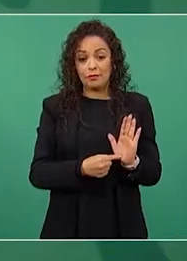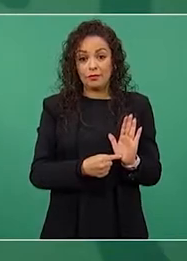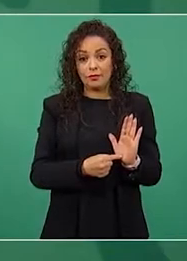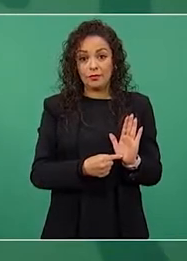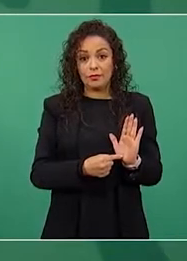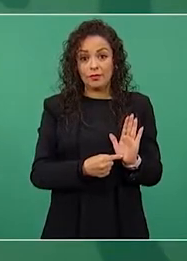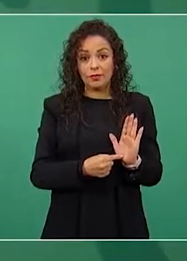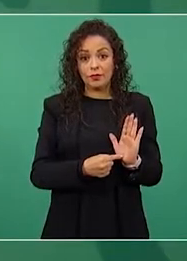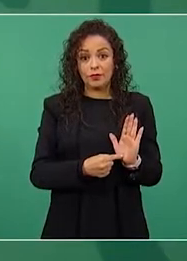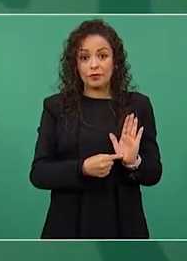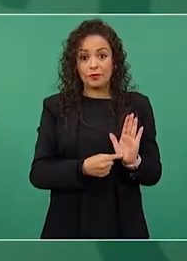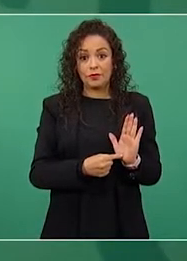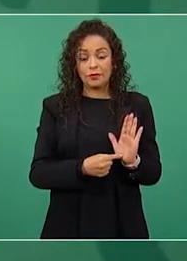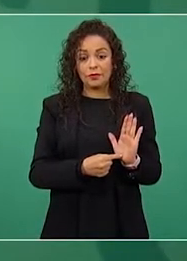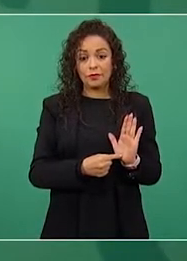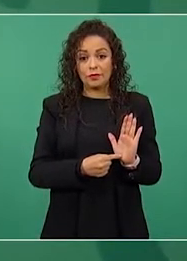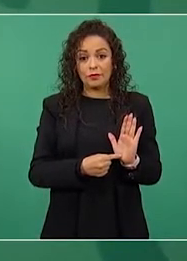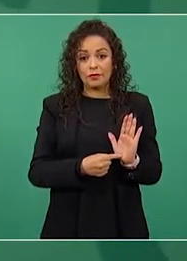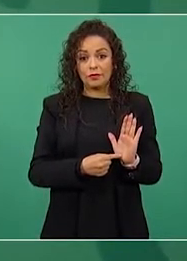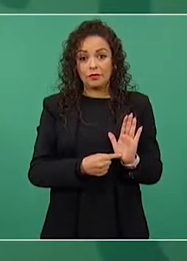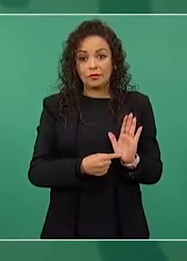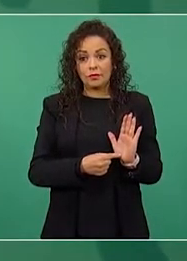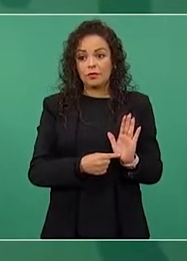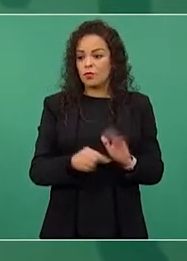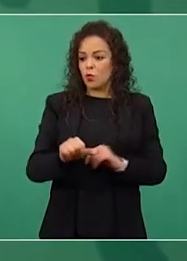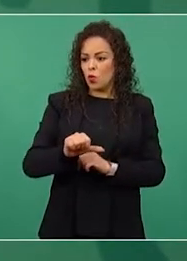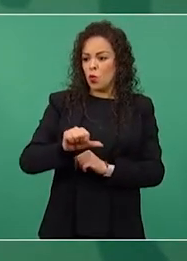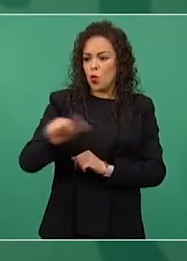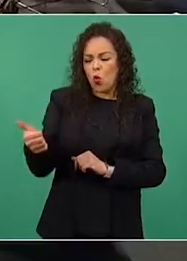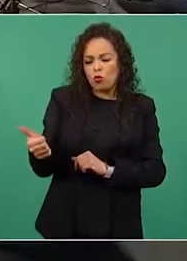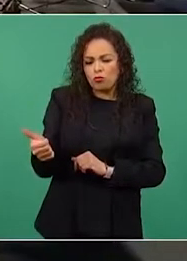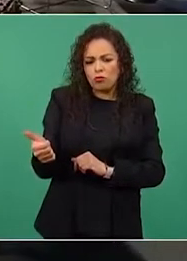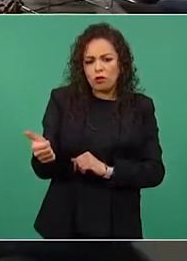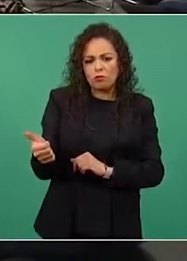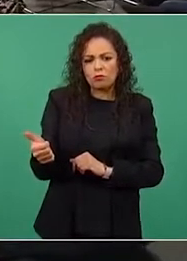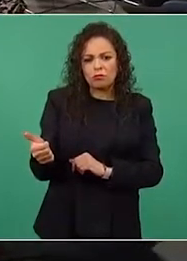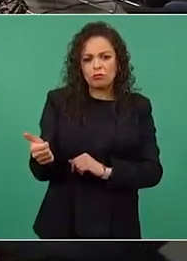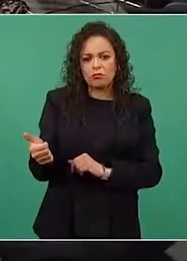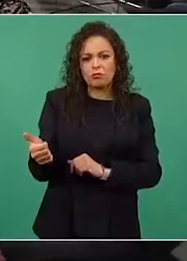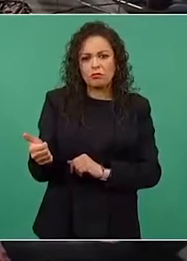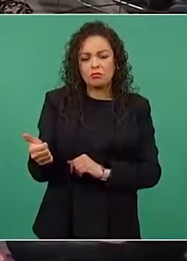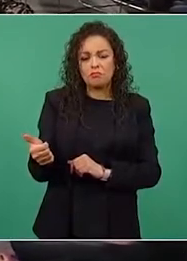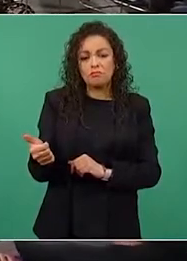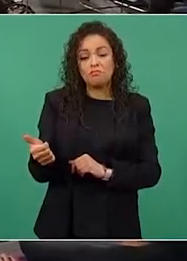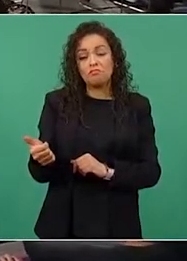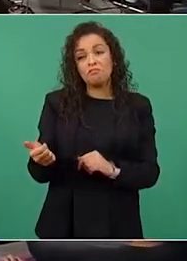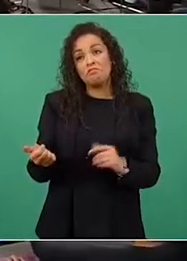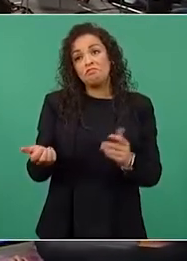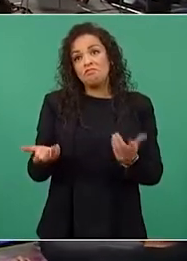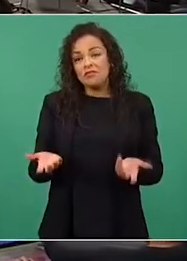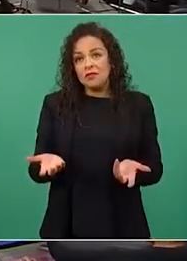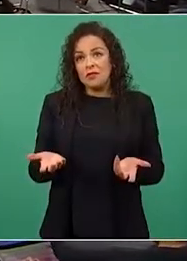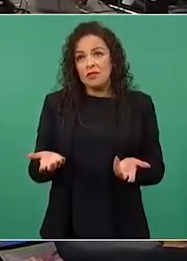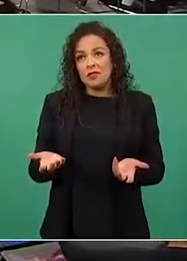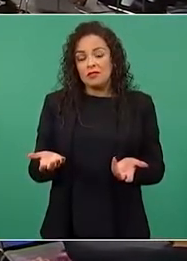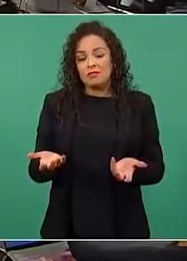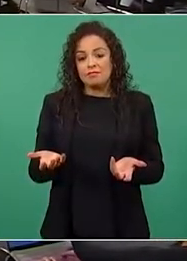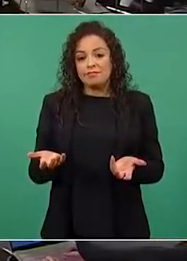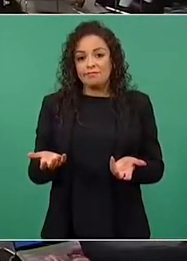Y lo demás, pues no lo considero